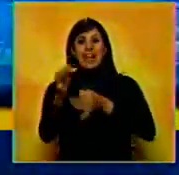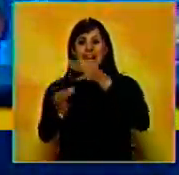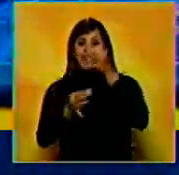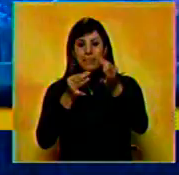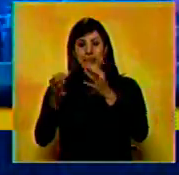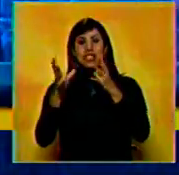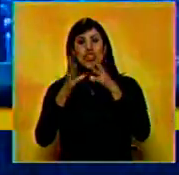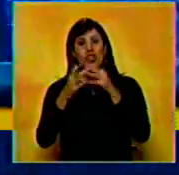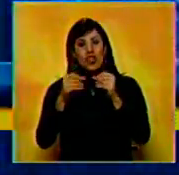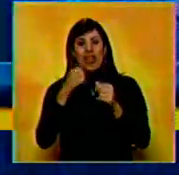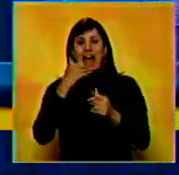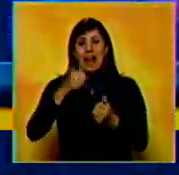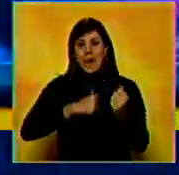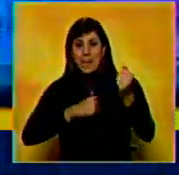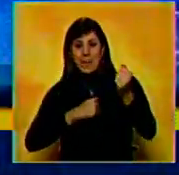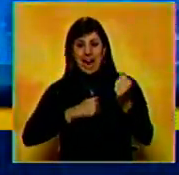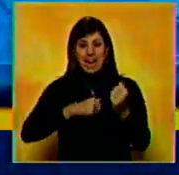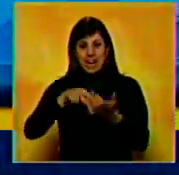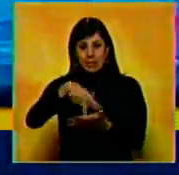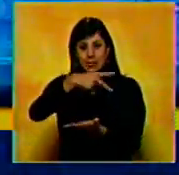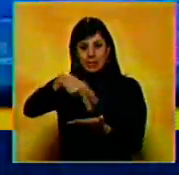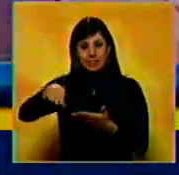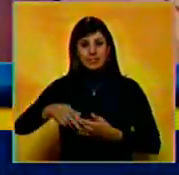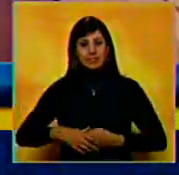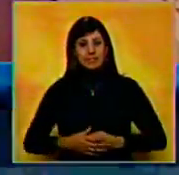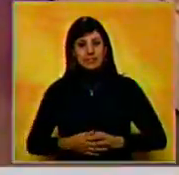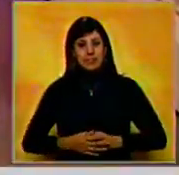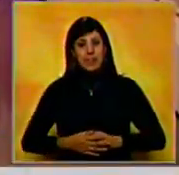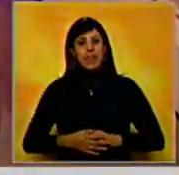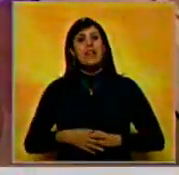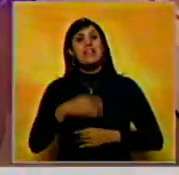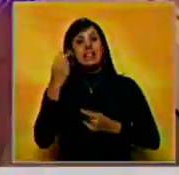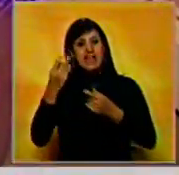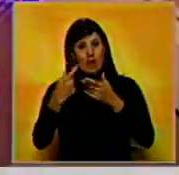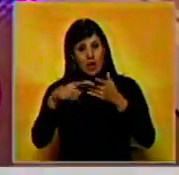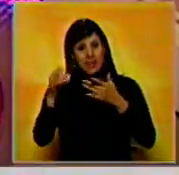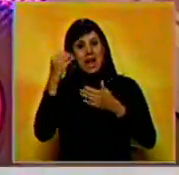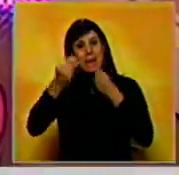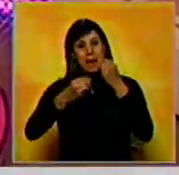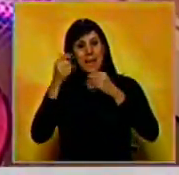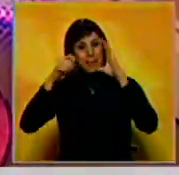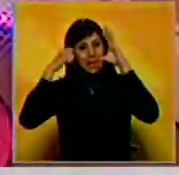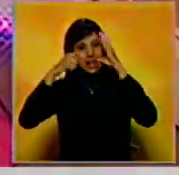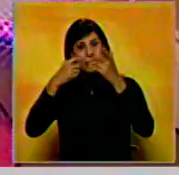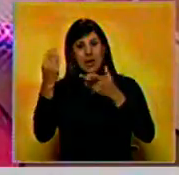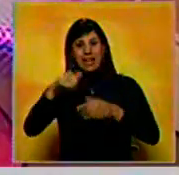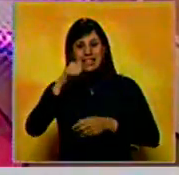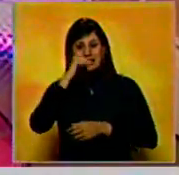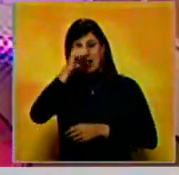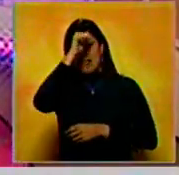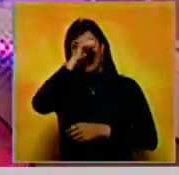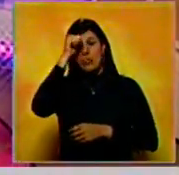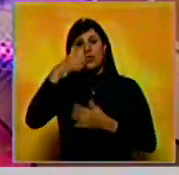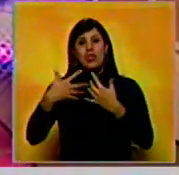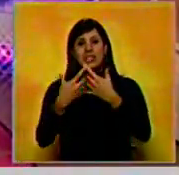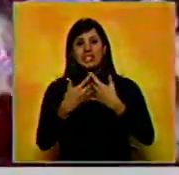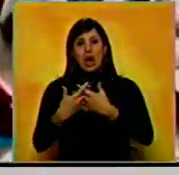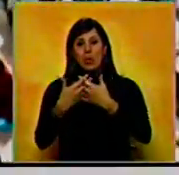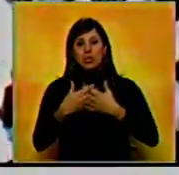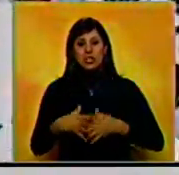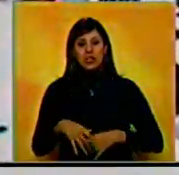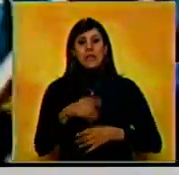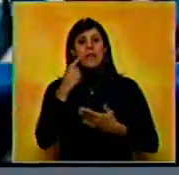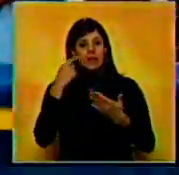a todos a echar un pie al ritmo de su vallenato. Y a continuación las películas más taquilleras durante este fin de semana en los Estados Unidos.